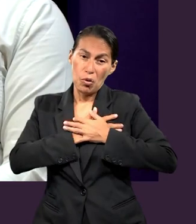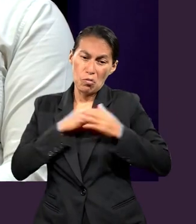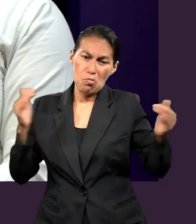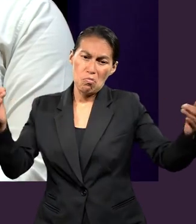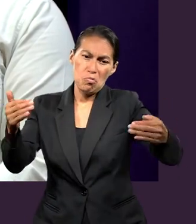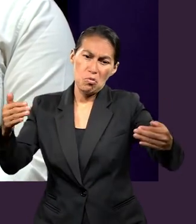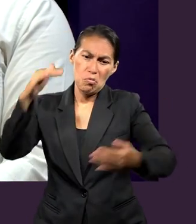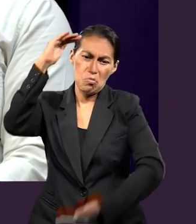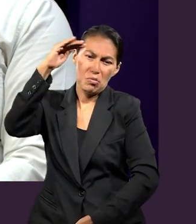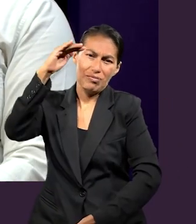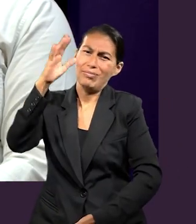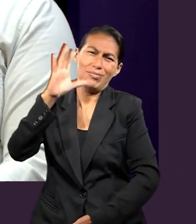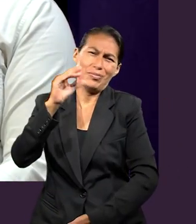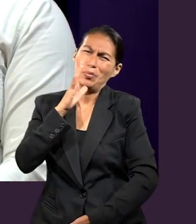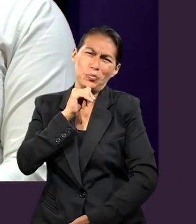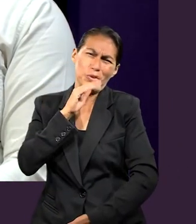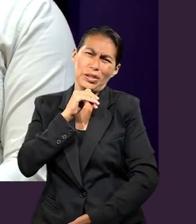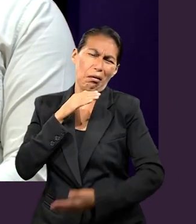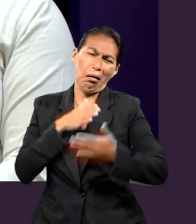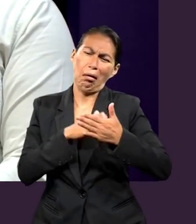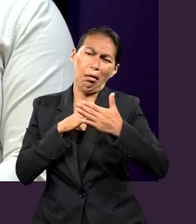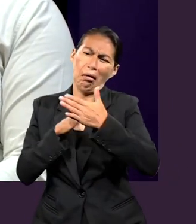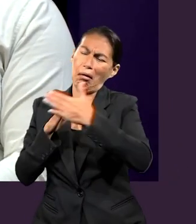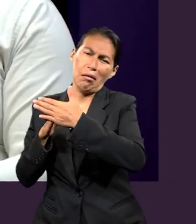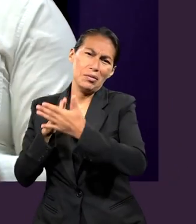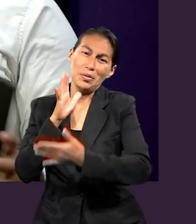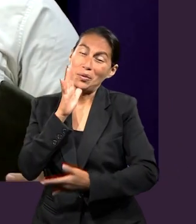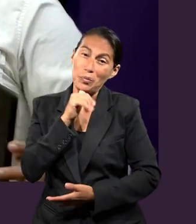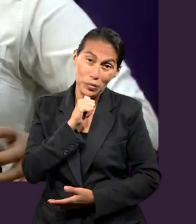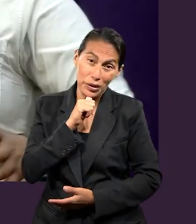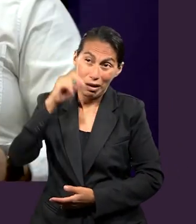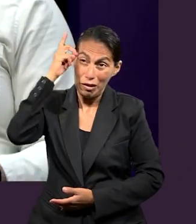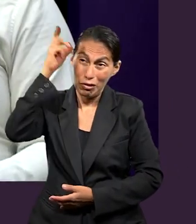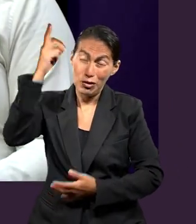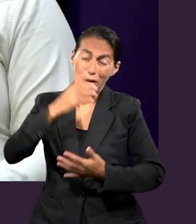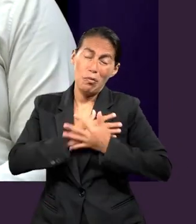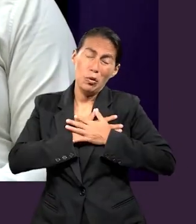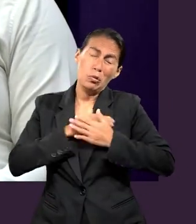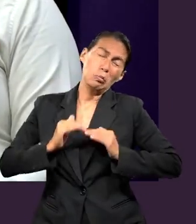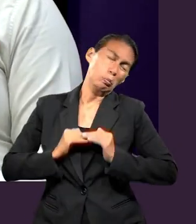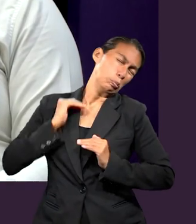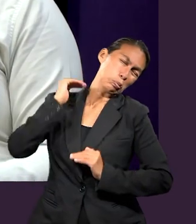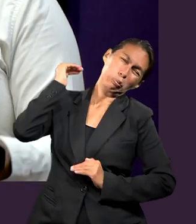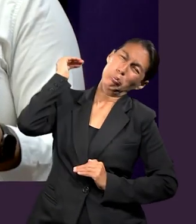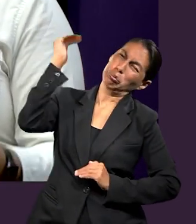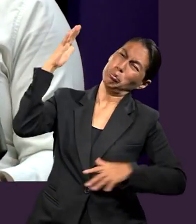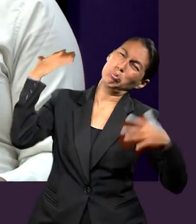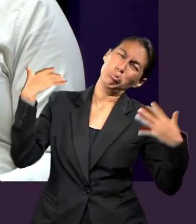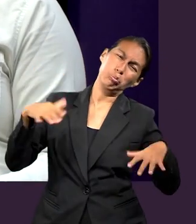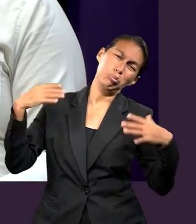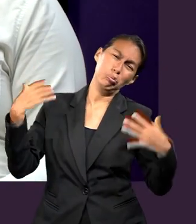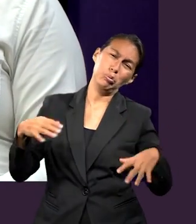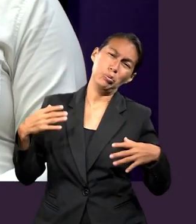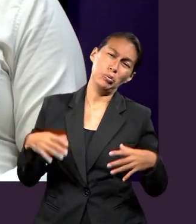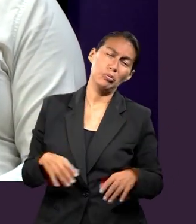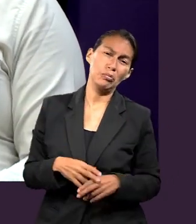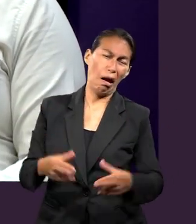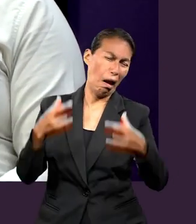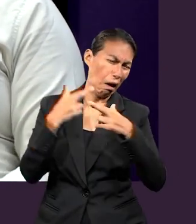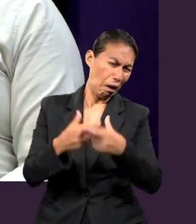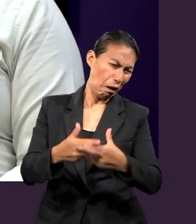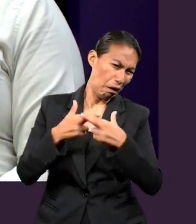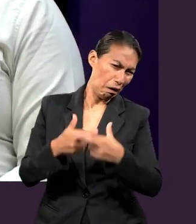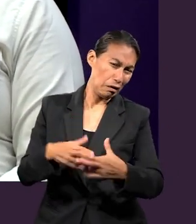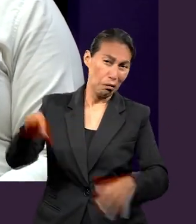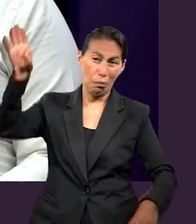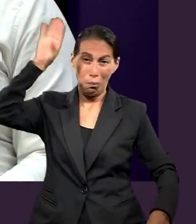menciona. porque sería ponerle un límite, creo yo, al amor de Dios. Pero en